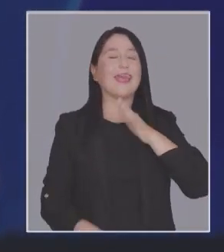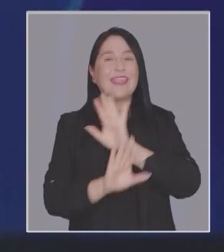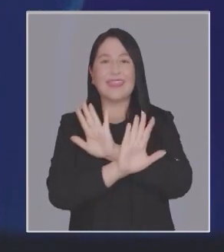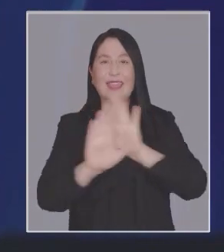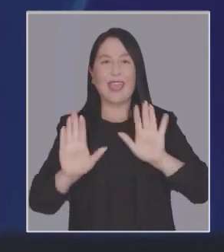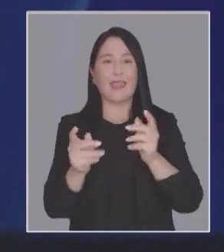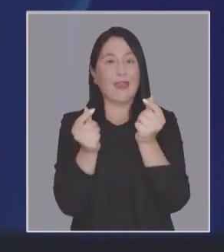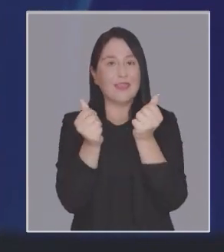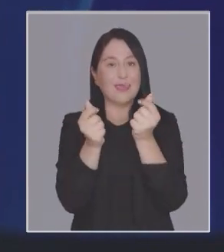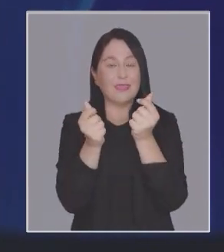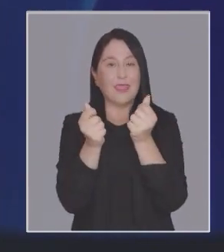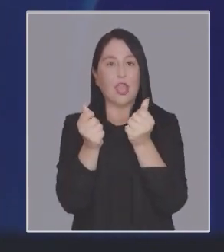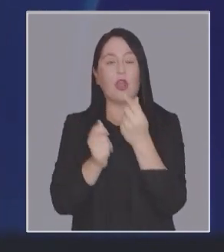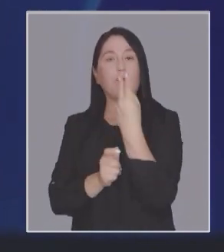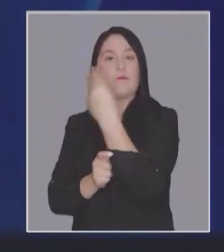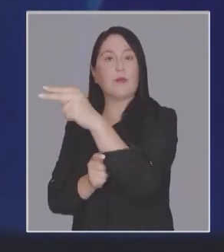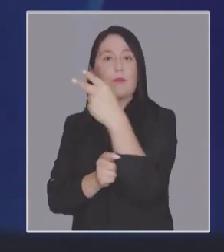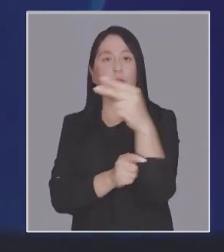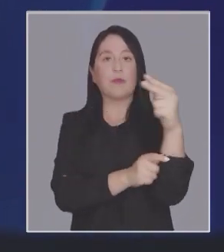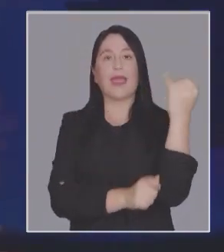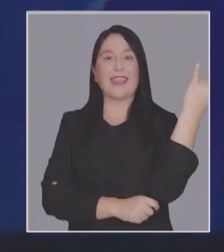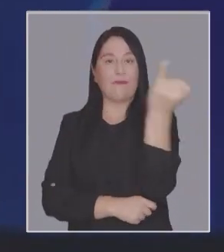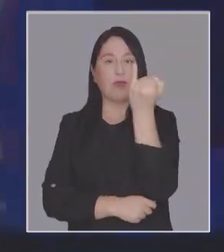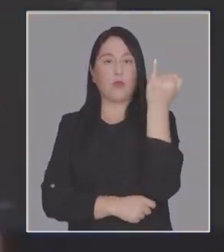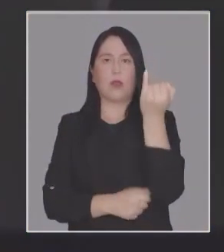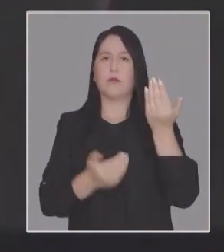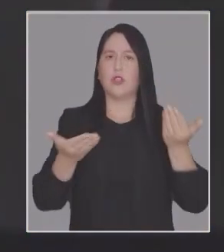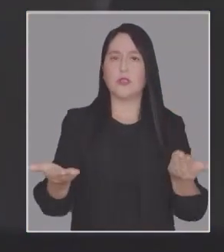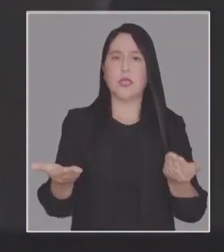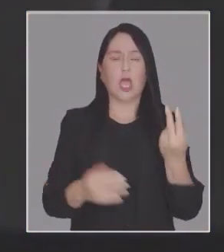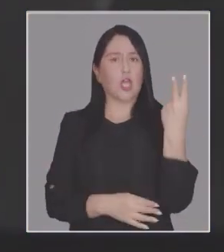habría ni un peso a capitalización individual.